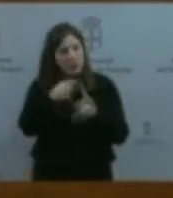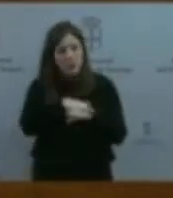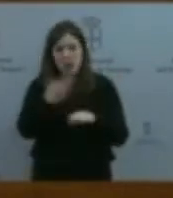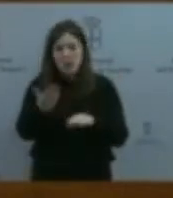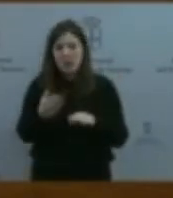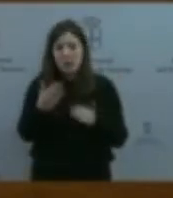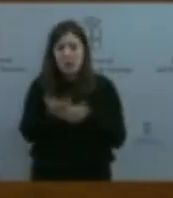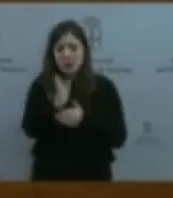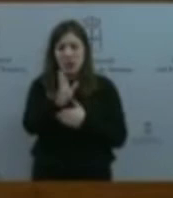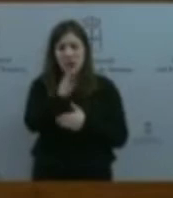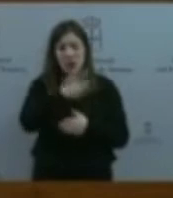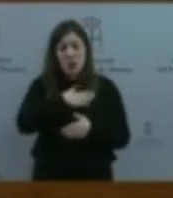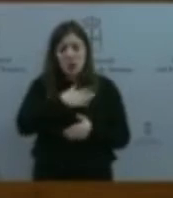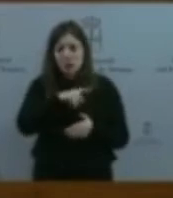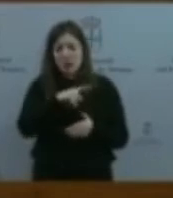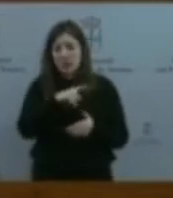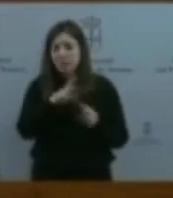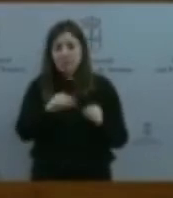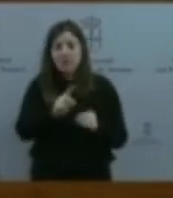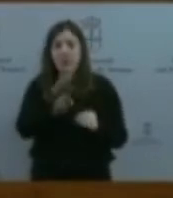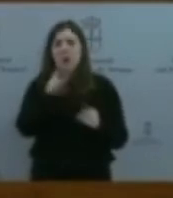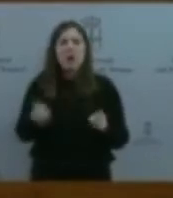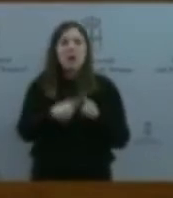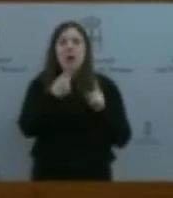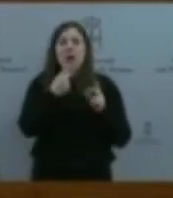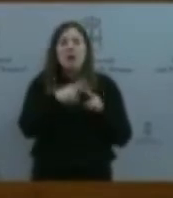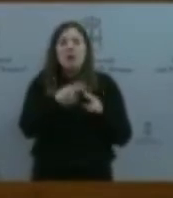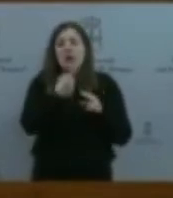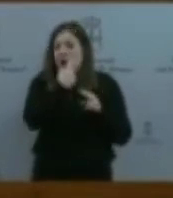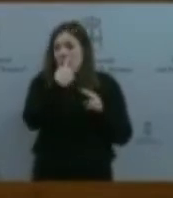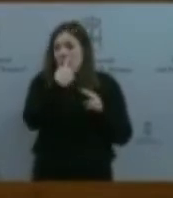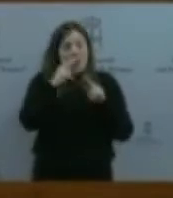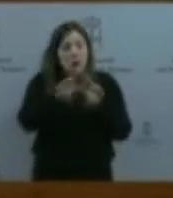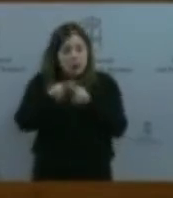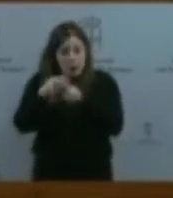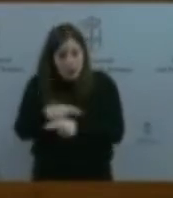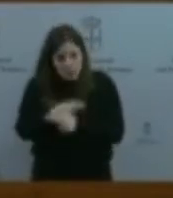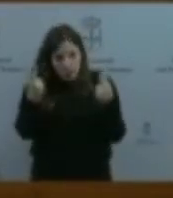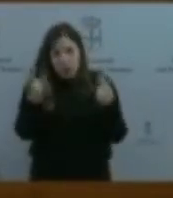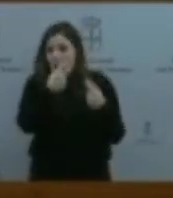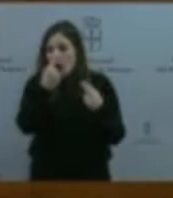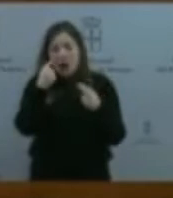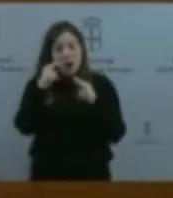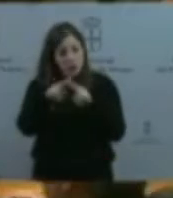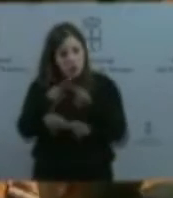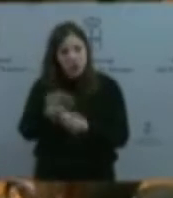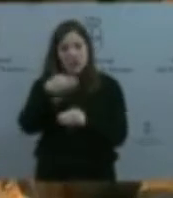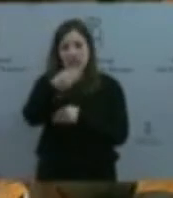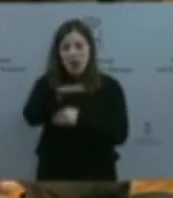auditoría, insisto, hay auditorías públicas, auditorías que se hacen desde entidades públicas y que no tienen